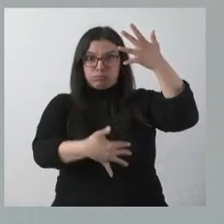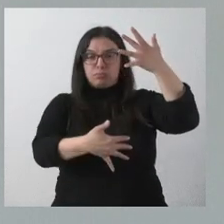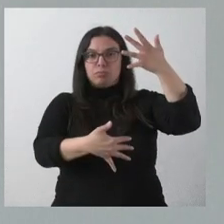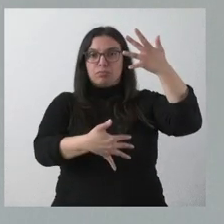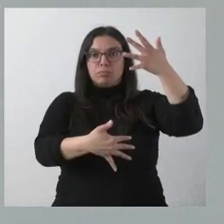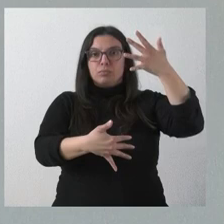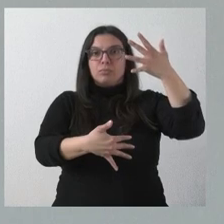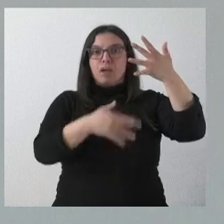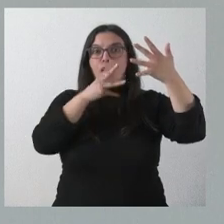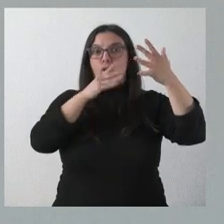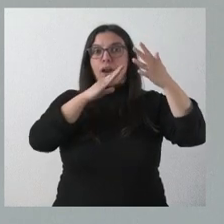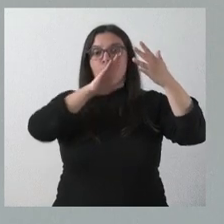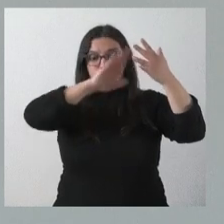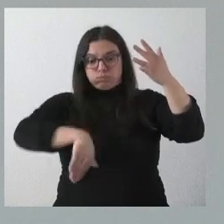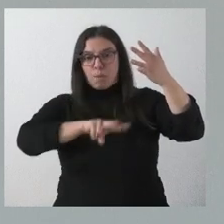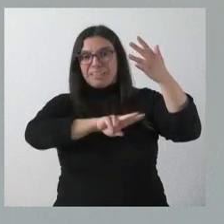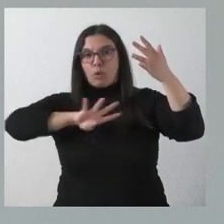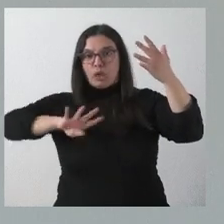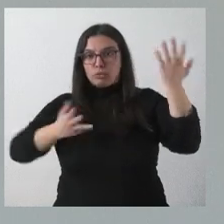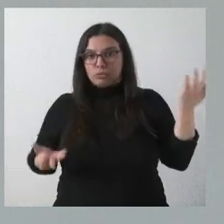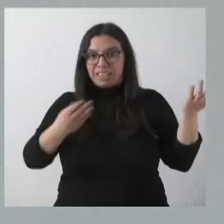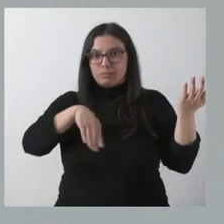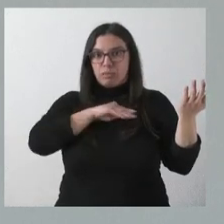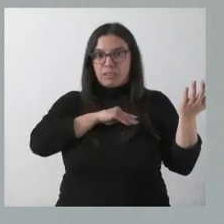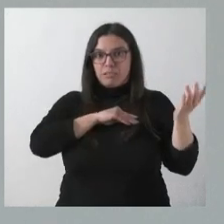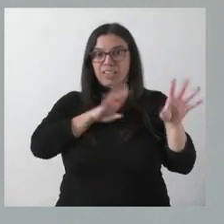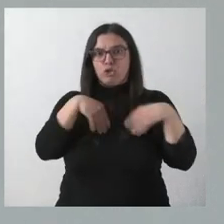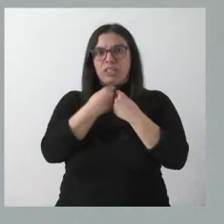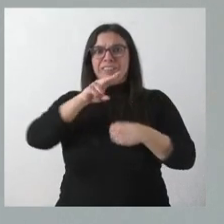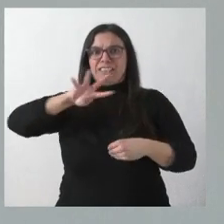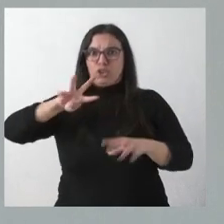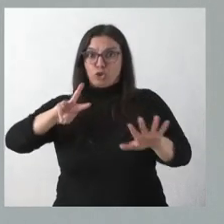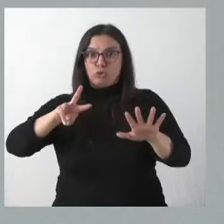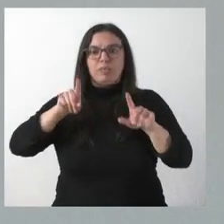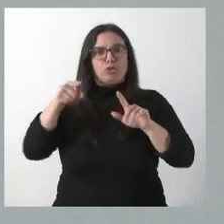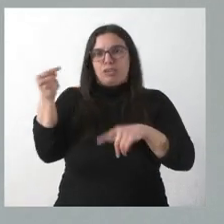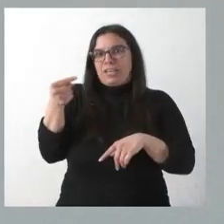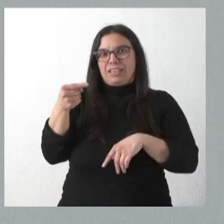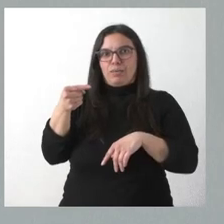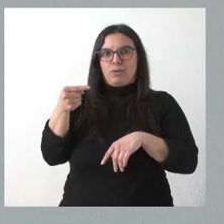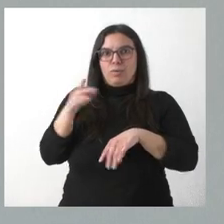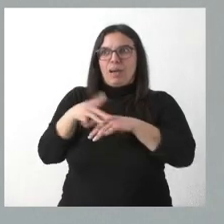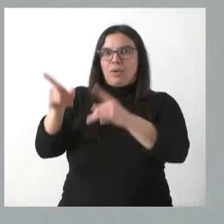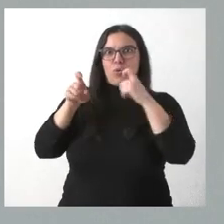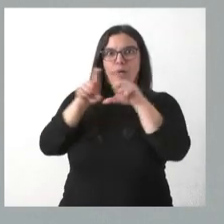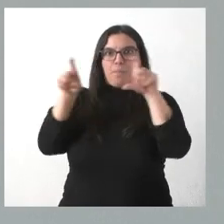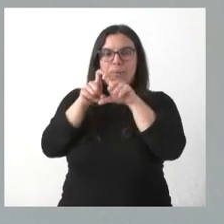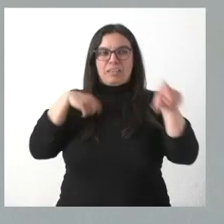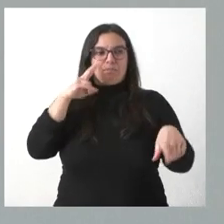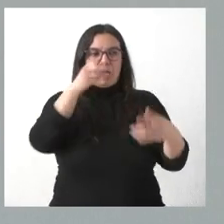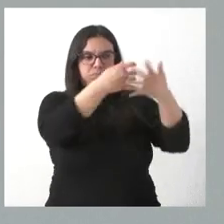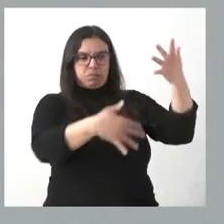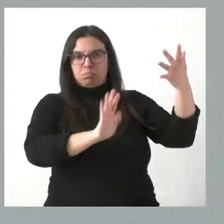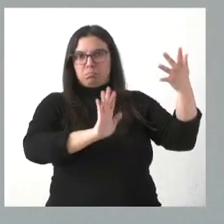11 puestos y ahora ocupamos el puesto 24 de los 28. Esto es negativo desde el punto de vista de la capacidad de atraer a empresas. Por eso, cuando yo insistía